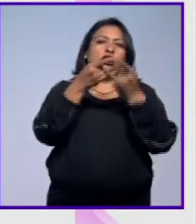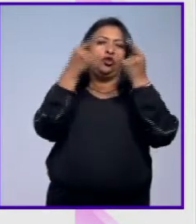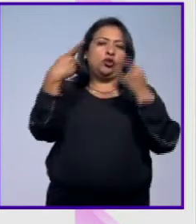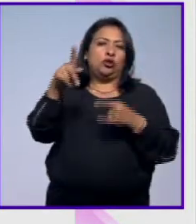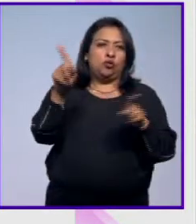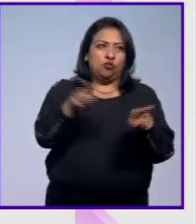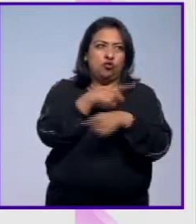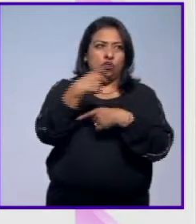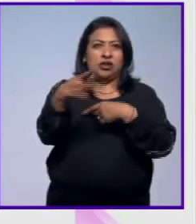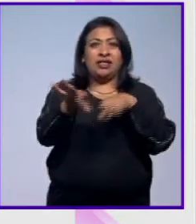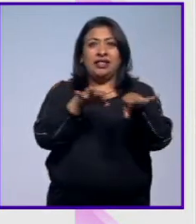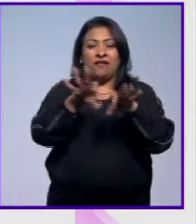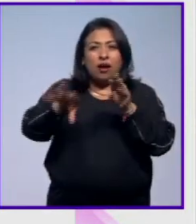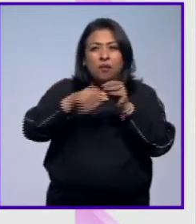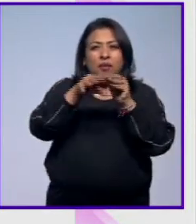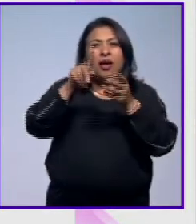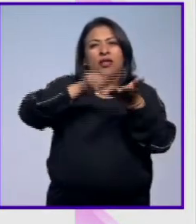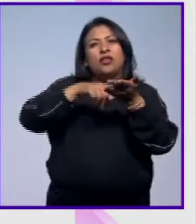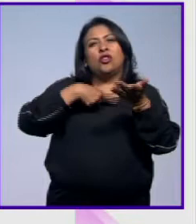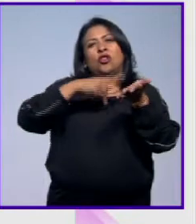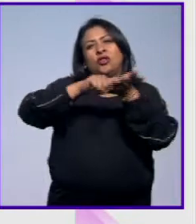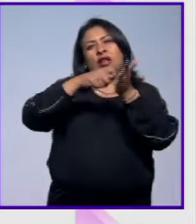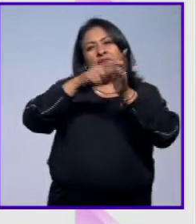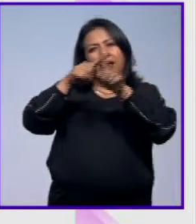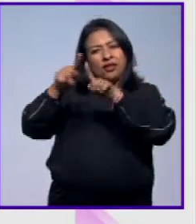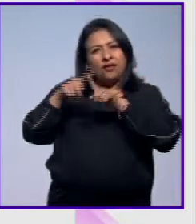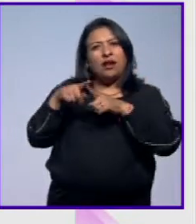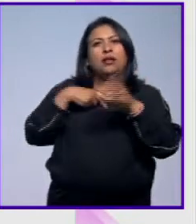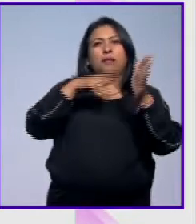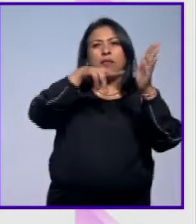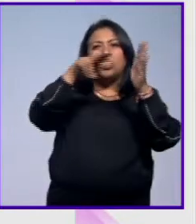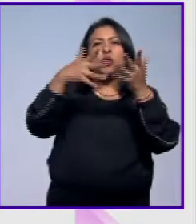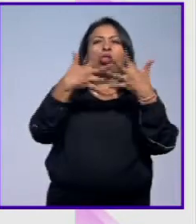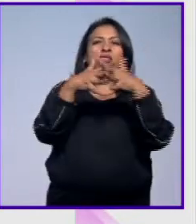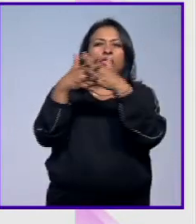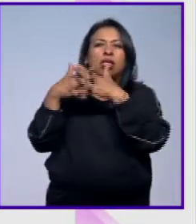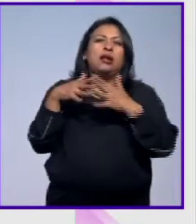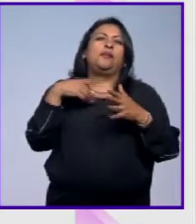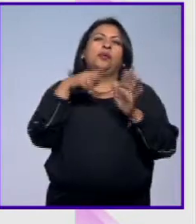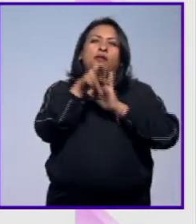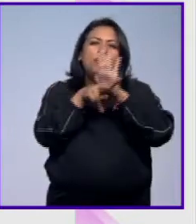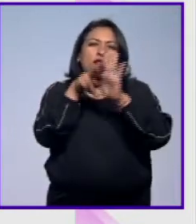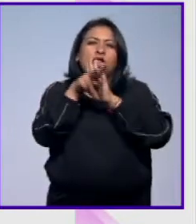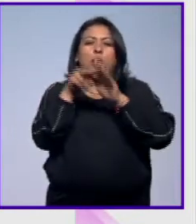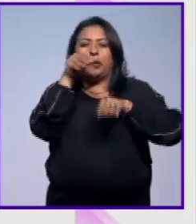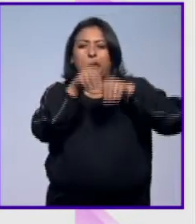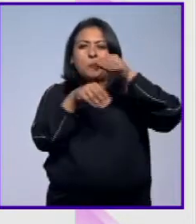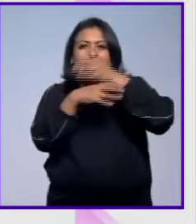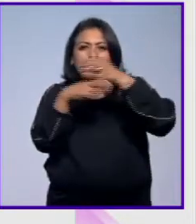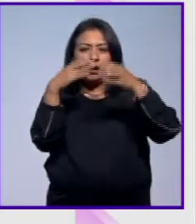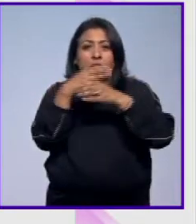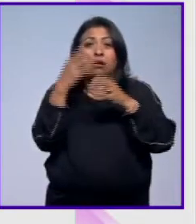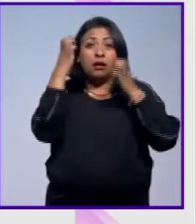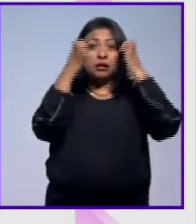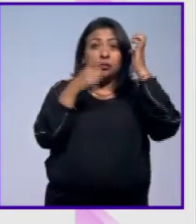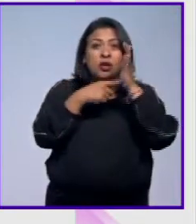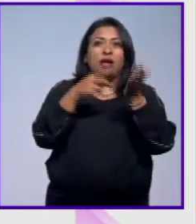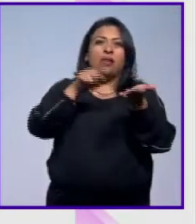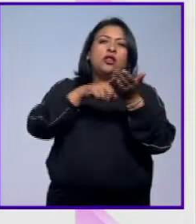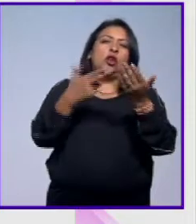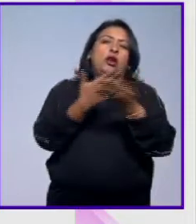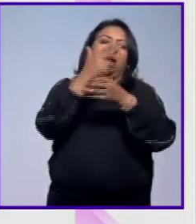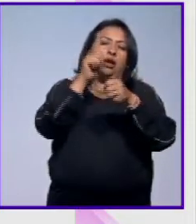los trabajos integran distintas técnicas desde pinturas collage videos e instalaciones la muestra se exhibe en la National